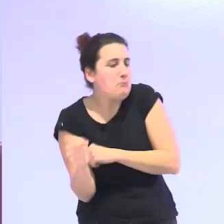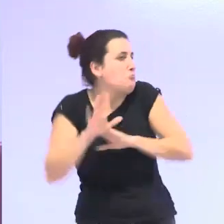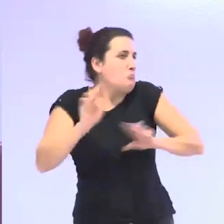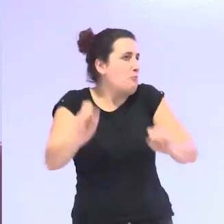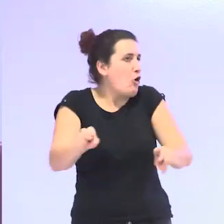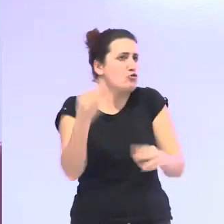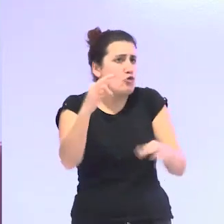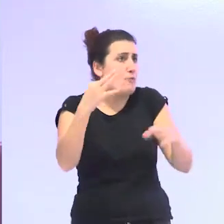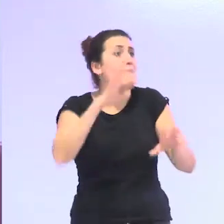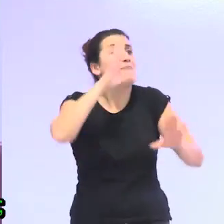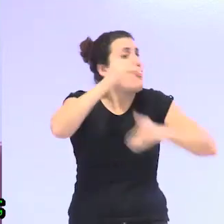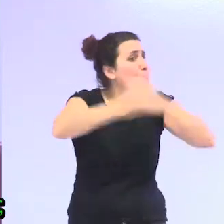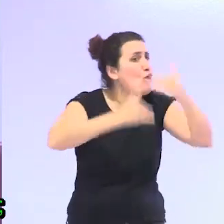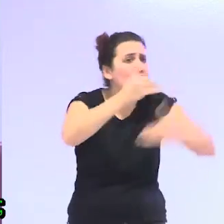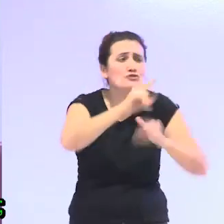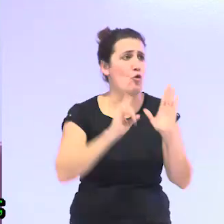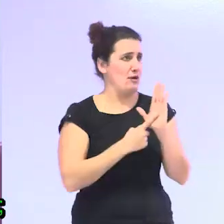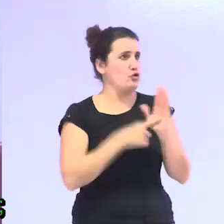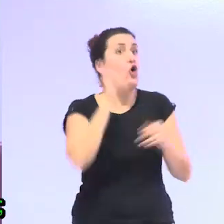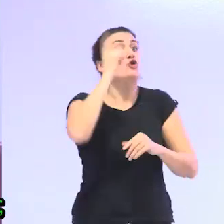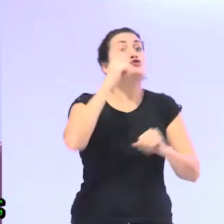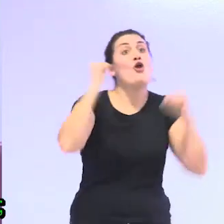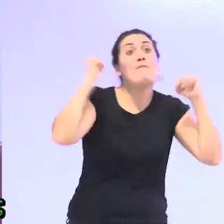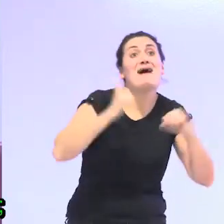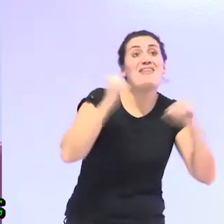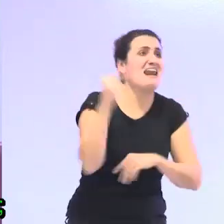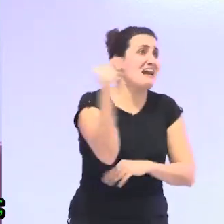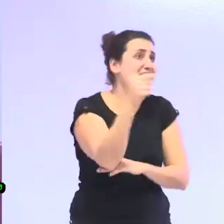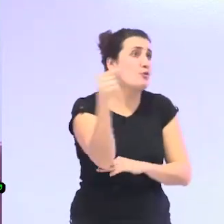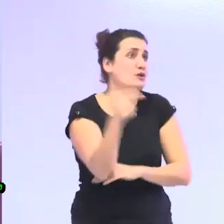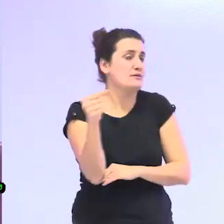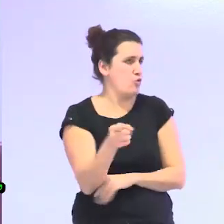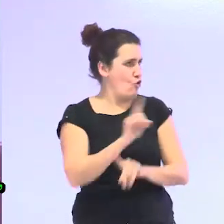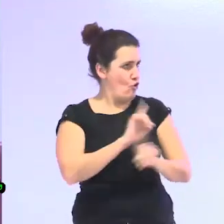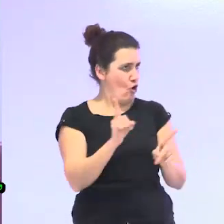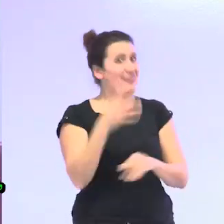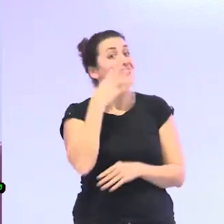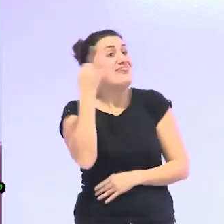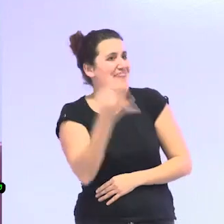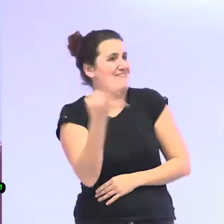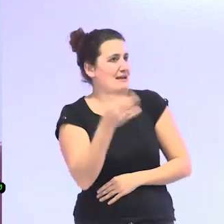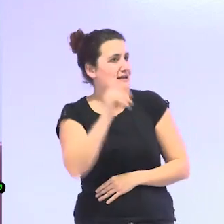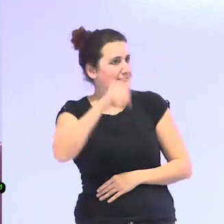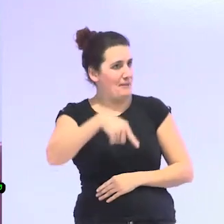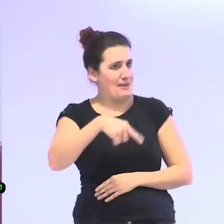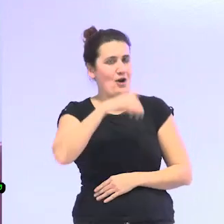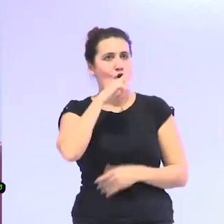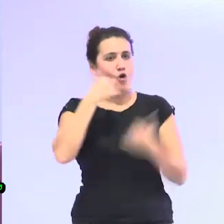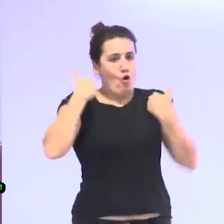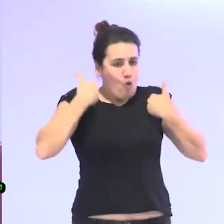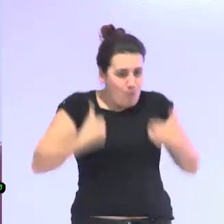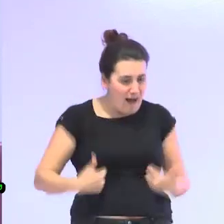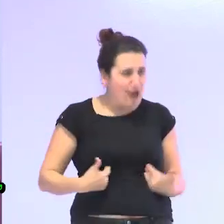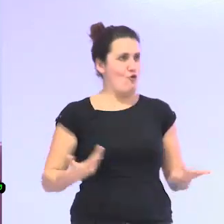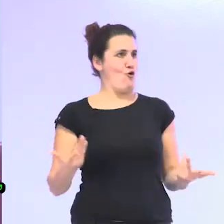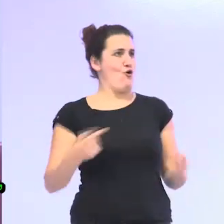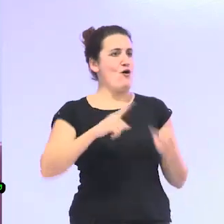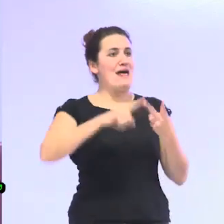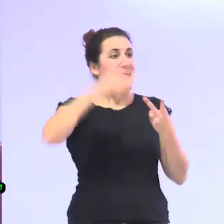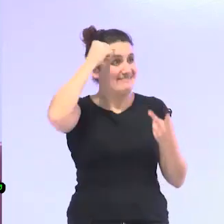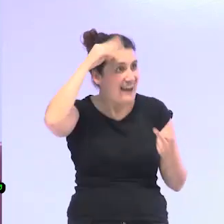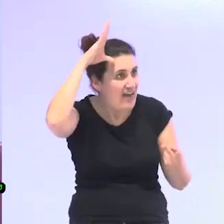a lo largo de todo ese proceso no solo envejecer tiene cosas negativas debería tener un mayor espíritu humano mayor